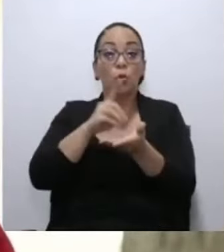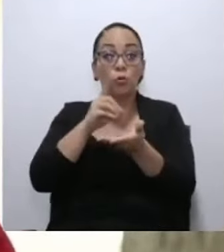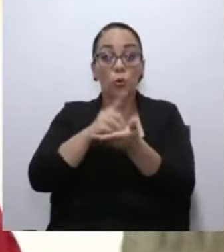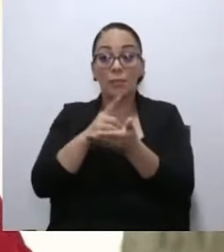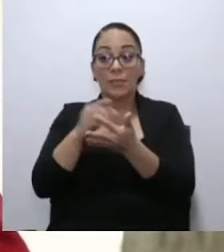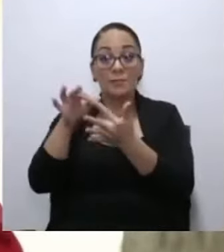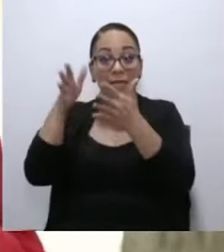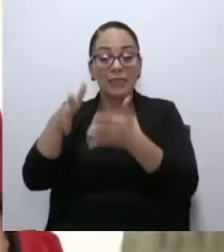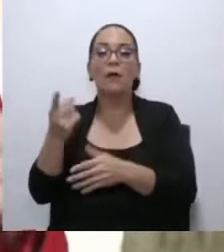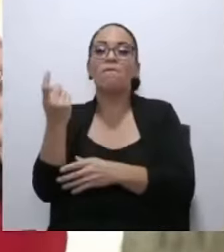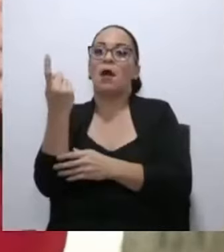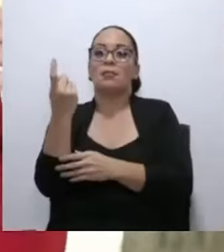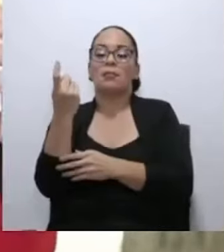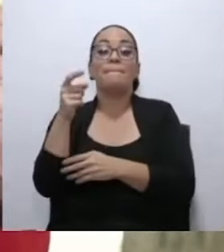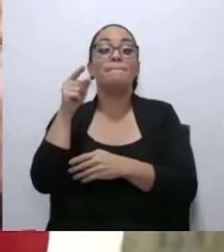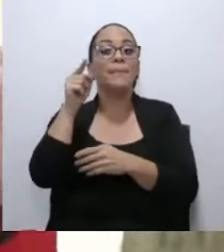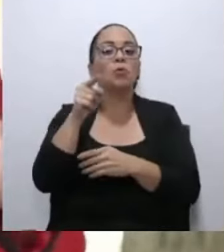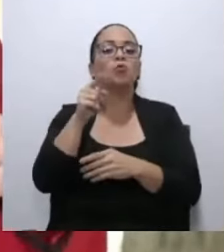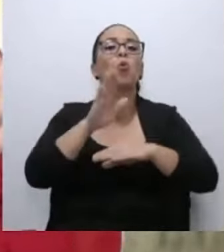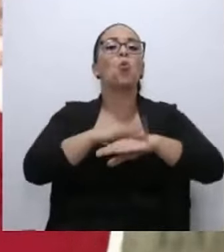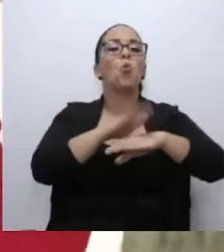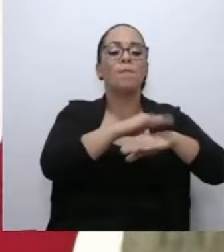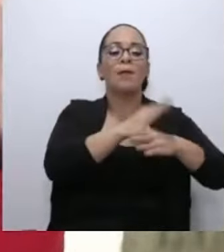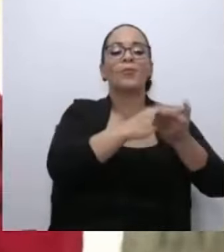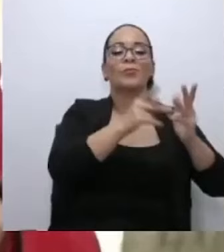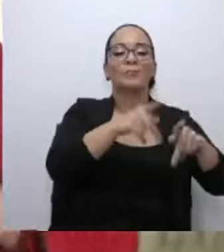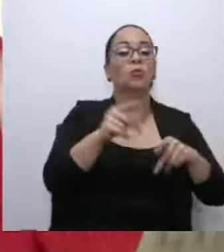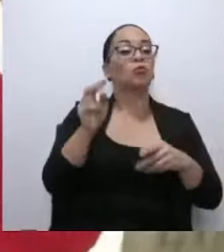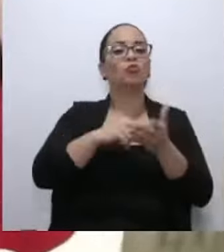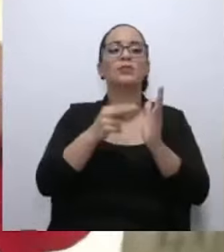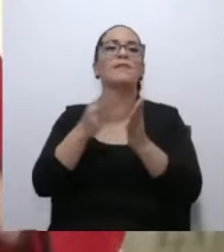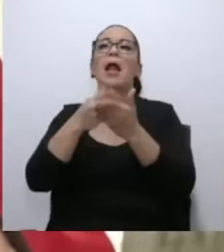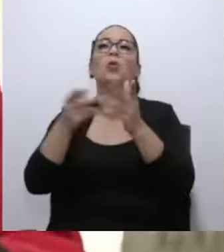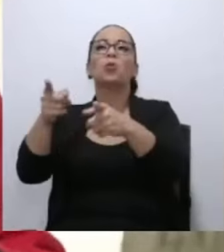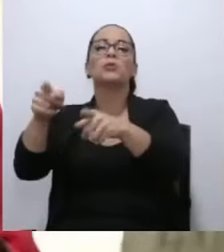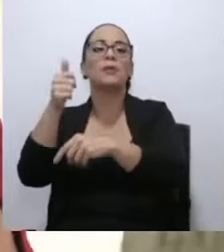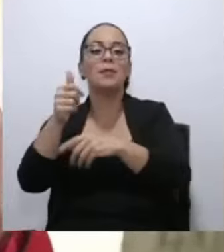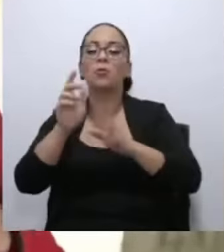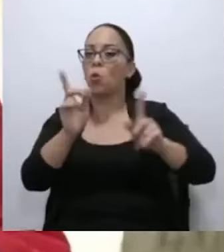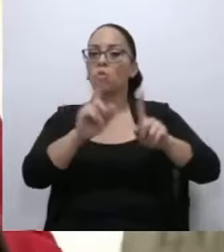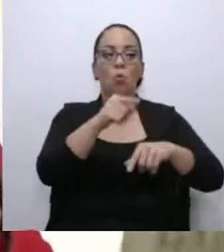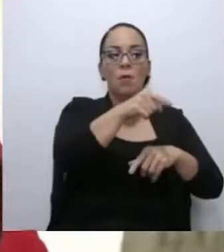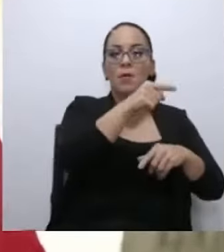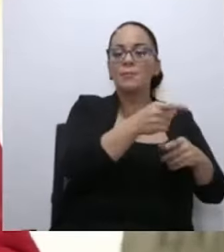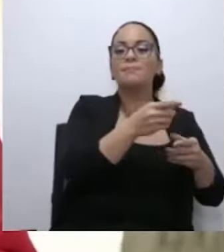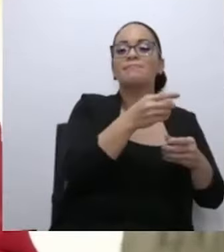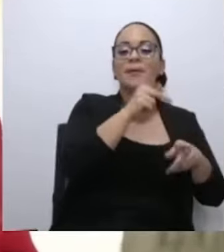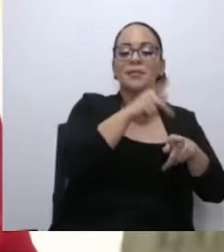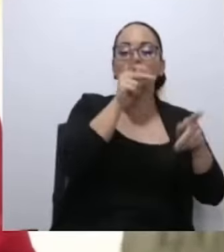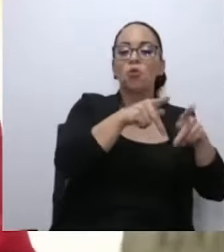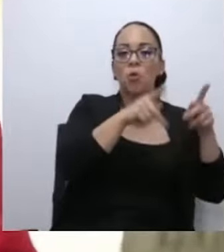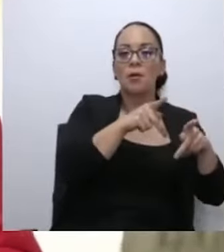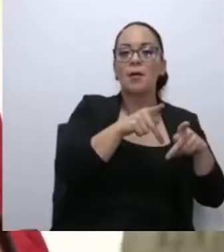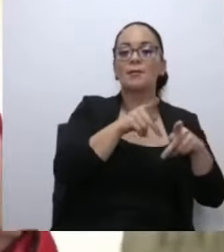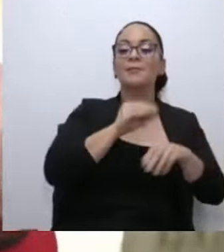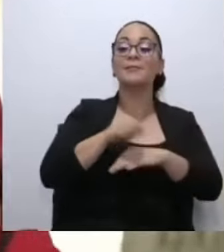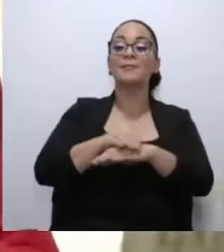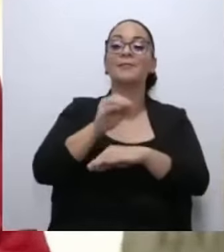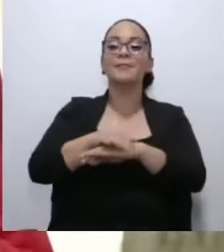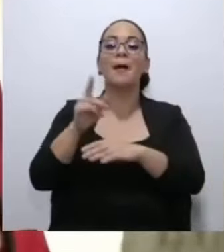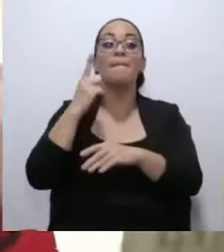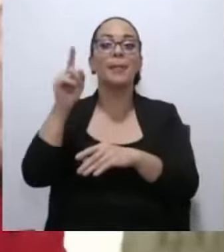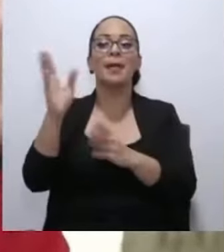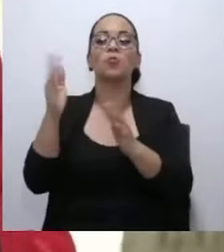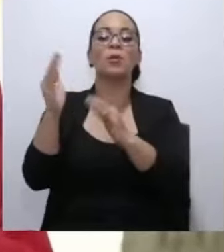no es consecuencia de nada, es provocado para que tengamos seria escasez y nos cueste